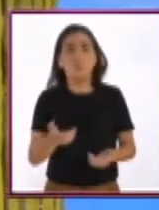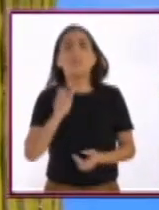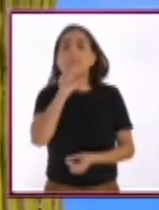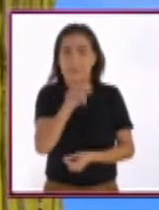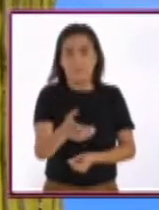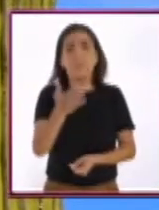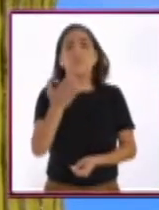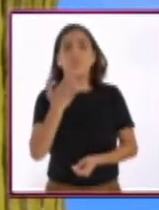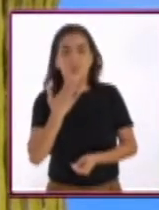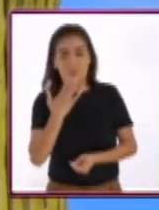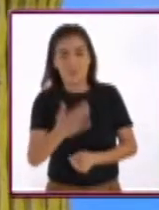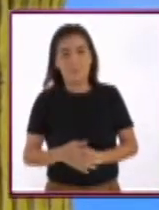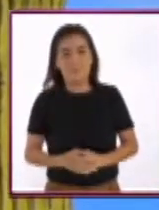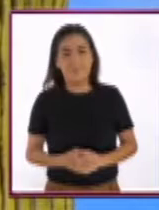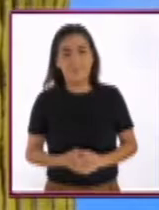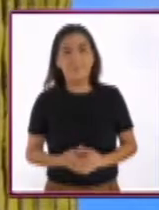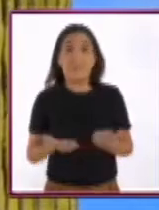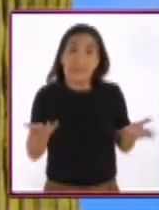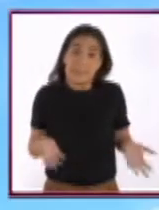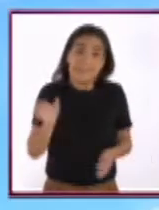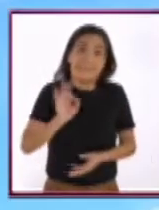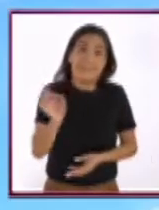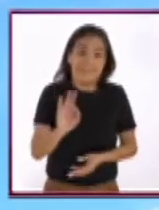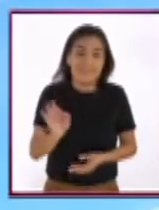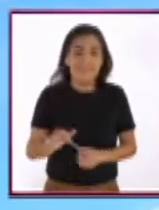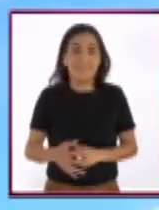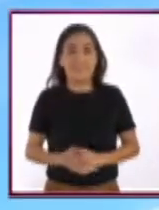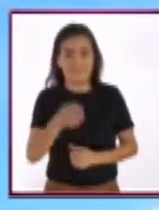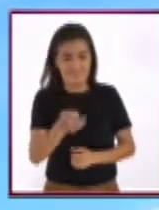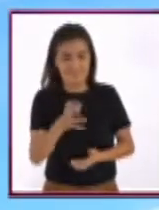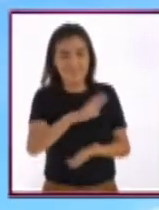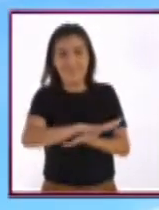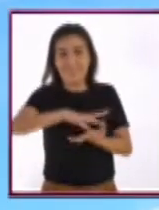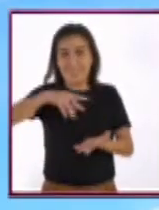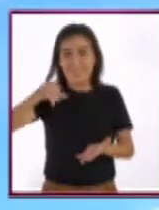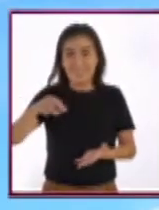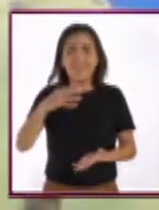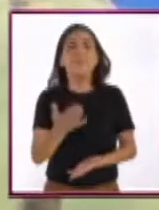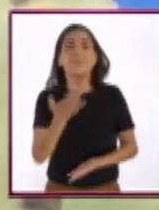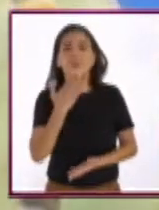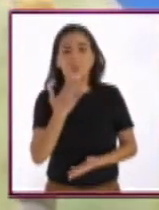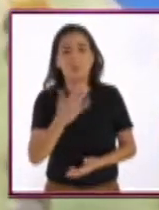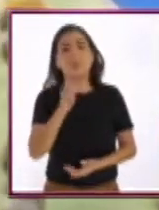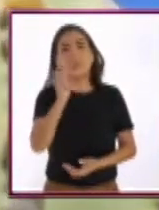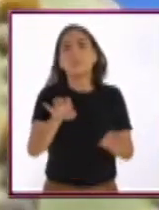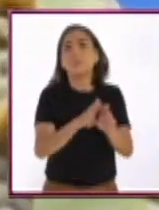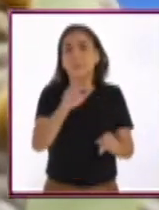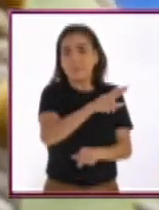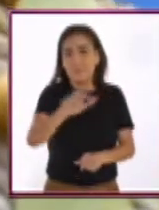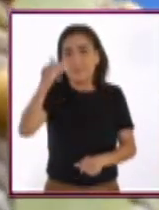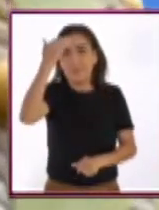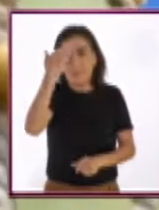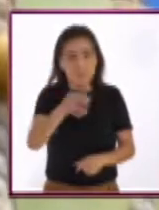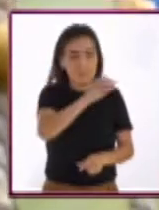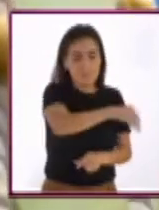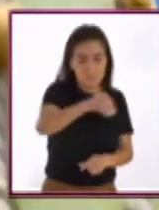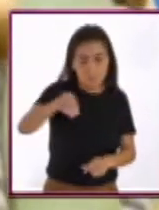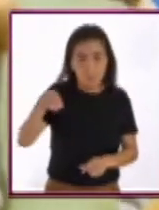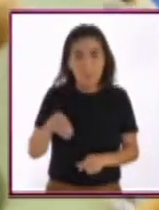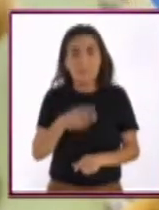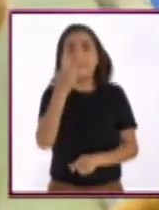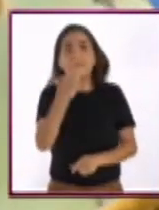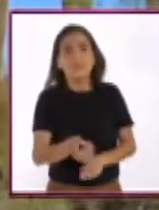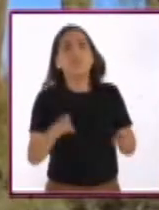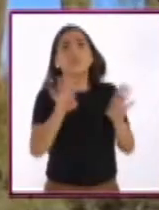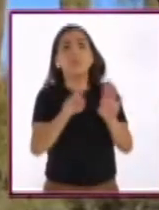Arizona y en Sonora, y es quizá por la cual el desierto sonorense es reconocido, y su